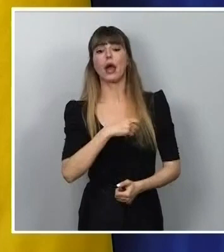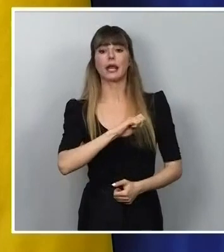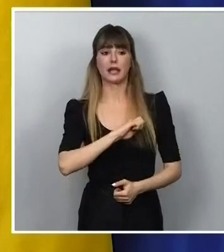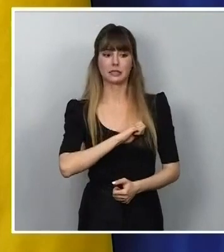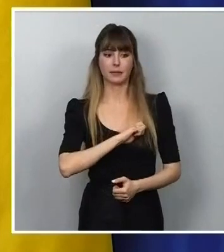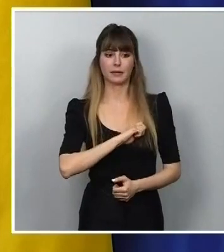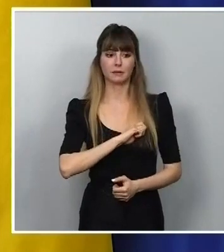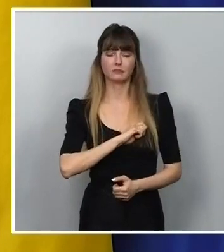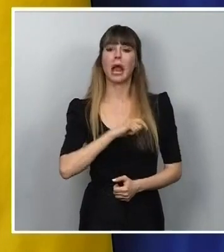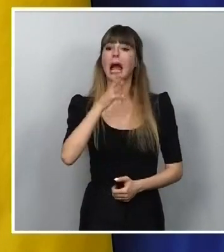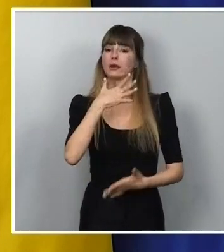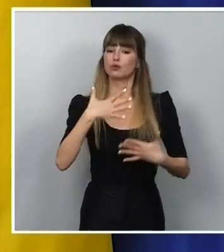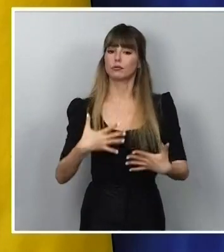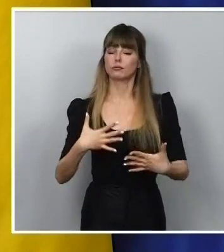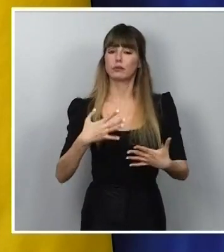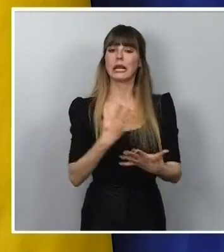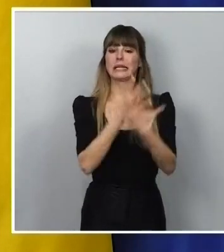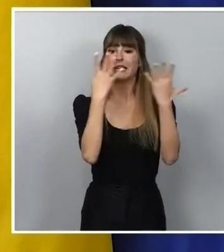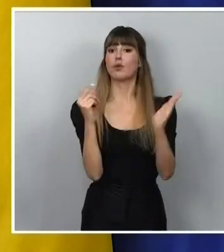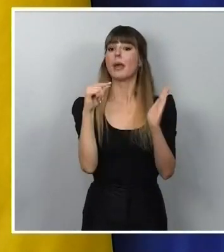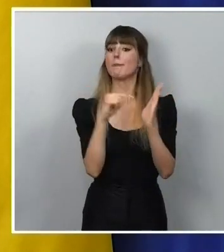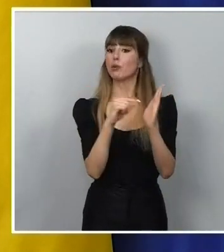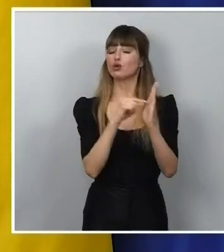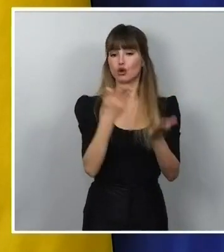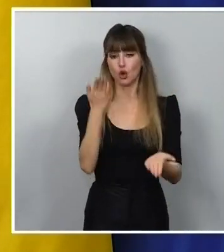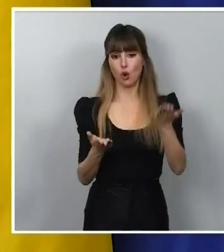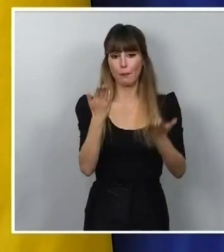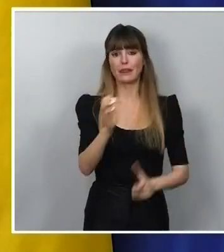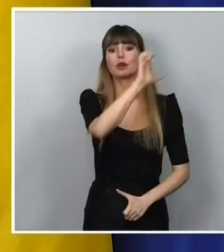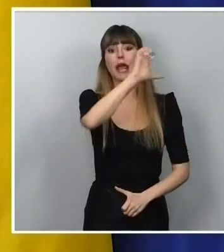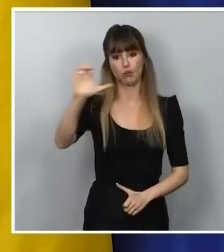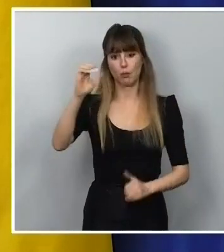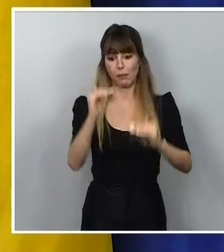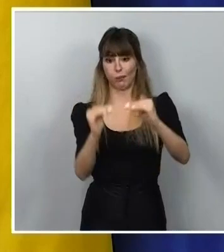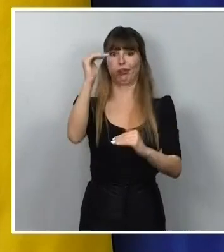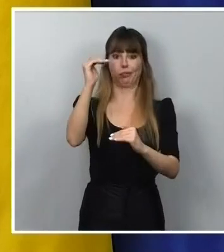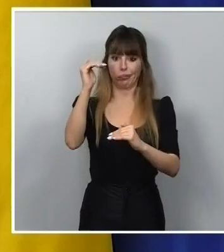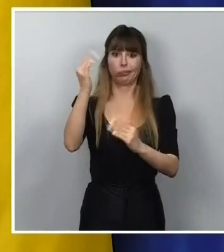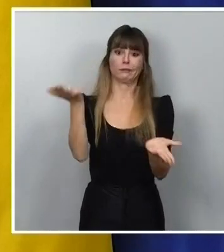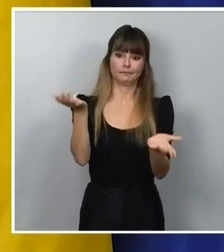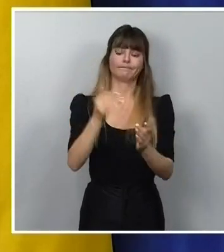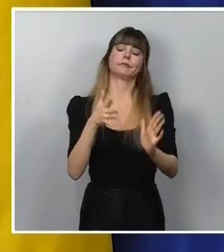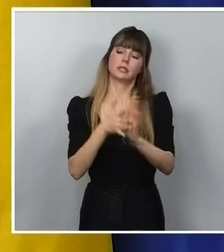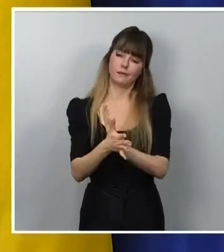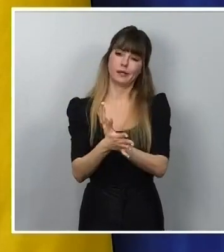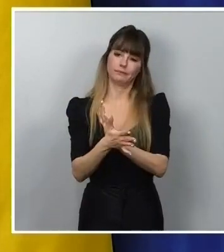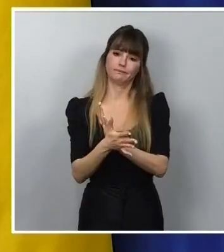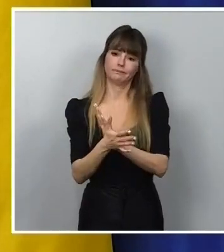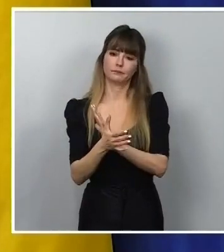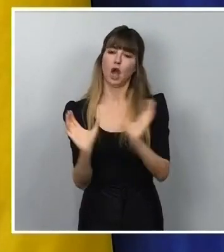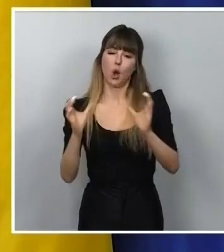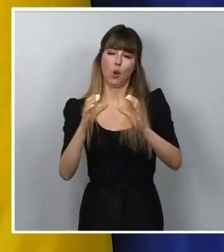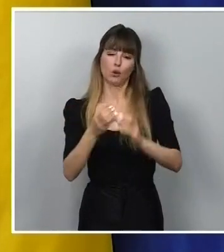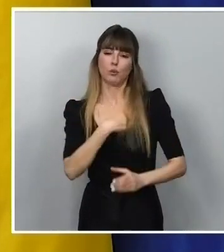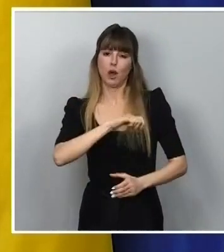tiene una distancia a día de hoy de 19 puntos con las medias salariales europeas. Quiere ello decir que tenemos que hacer un esfuerzo colectivo como